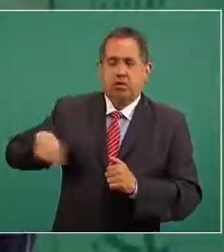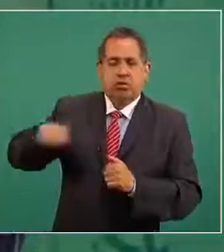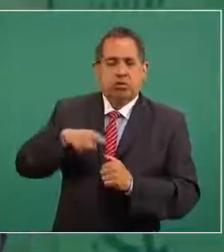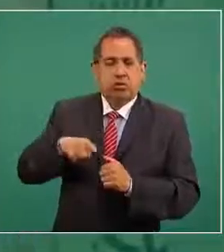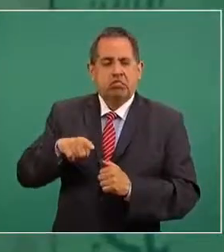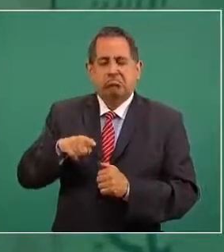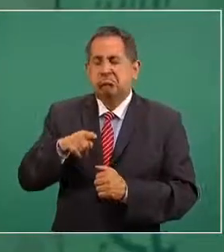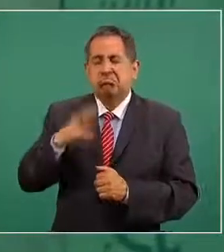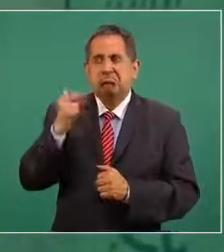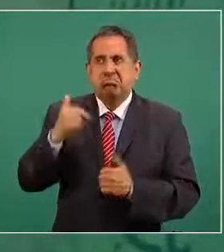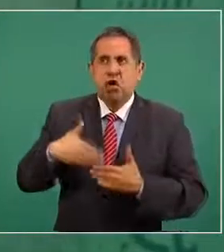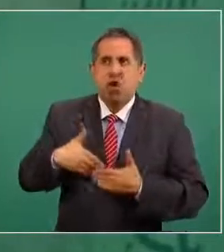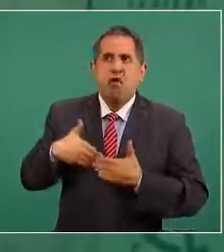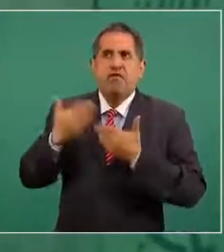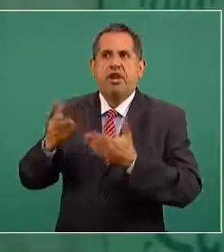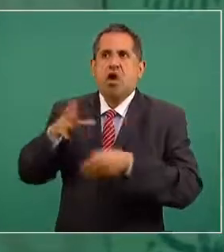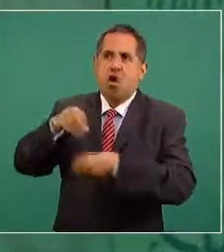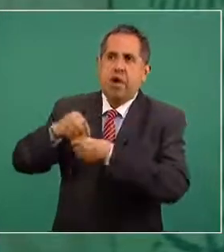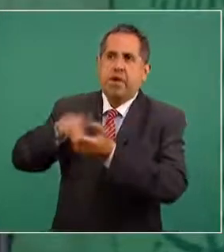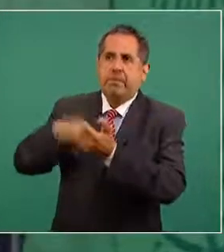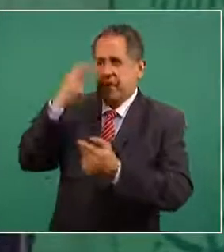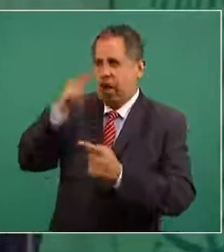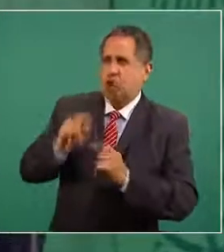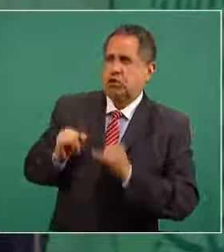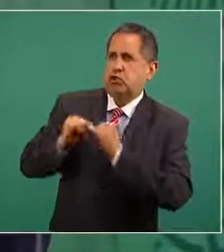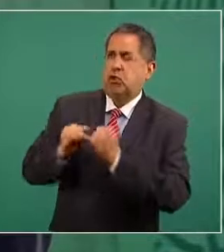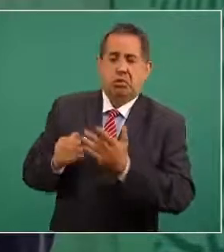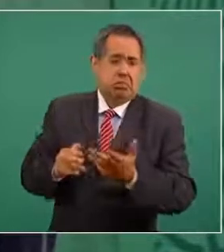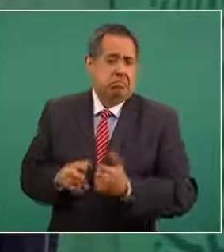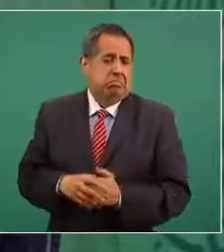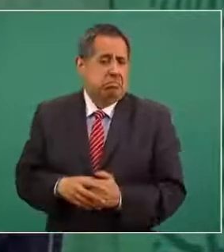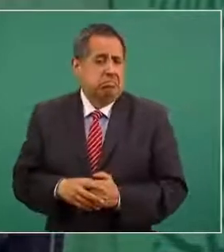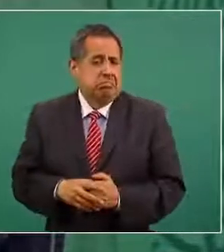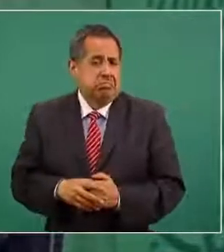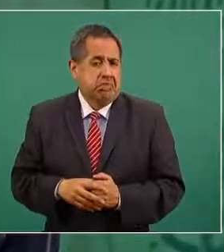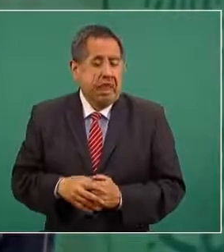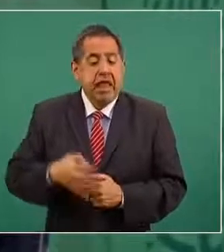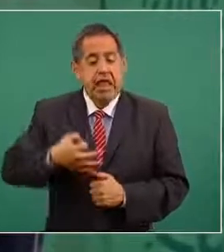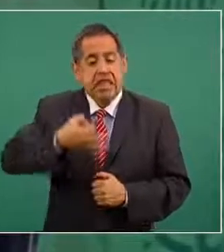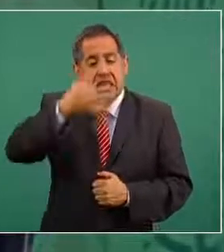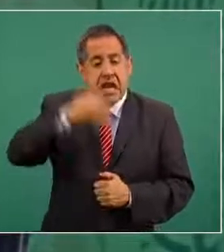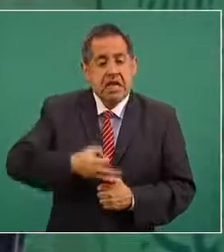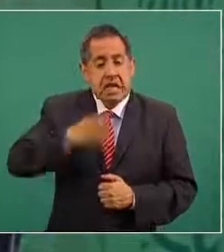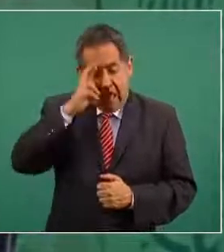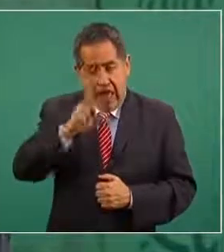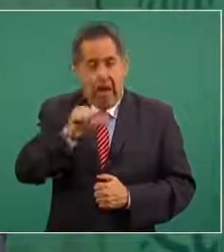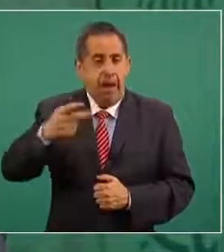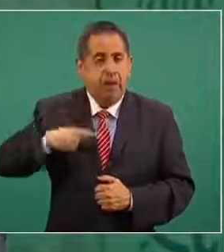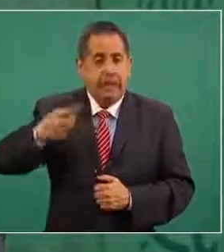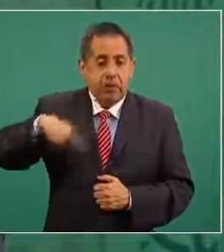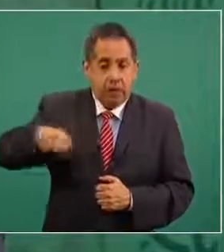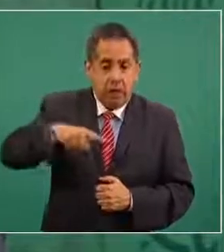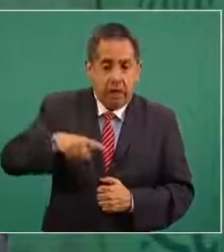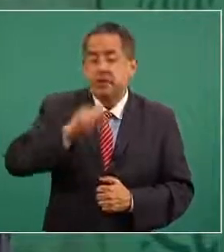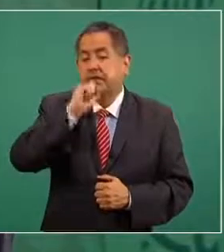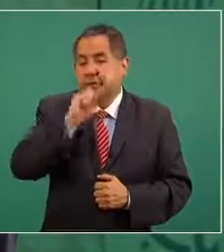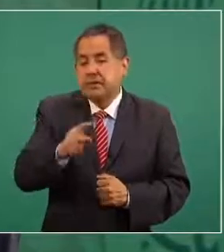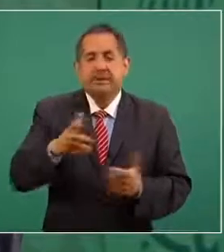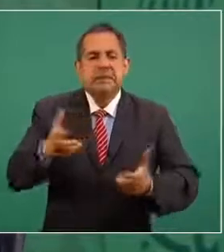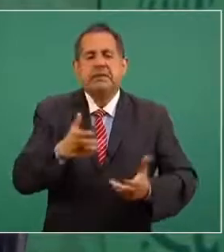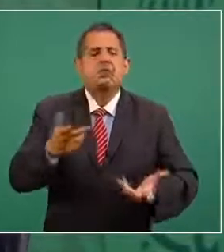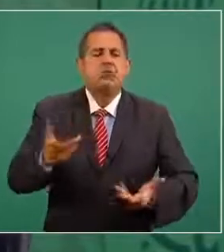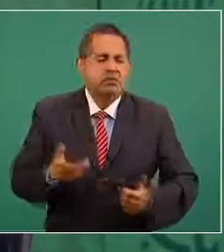instituciones nacionales lo hacemos por la dignidad de las personas y lo hacemos también